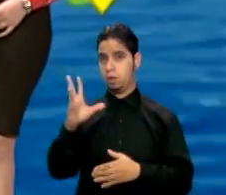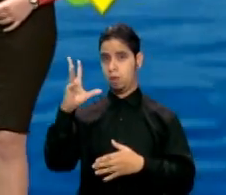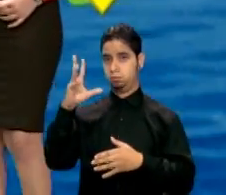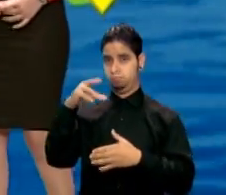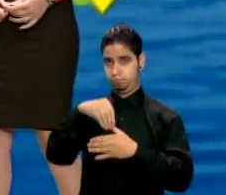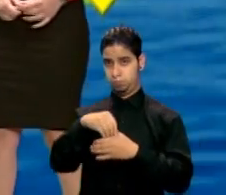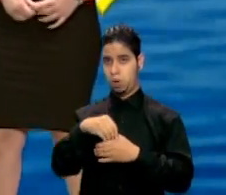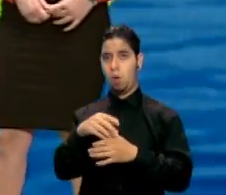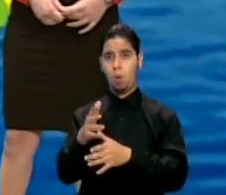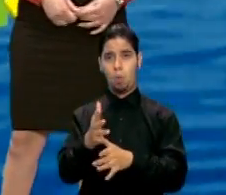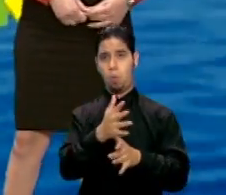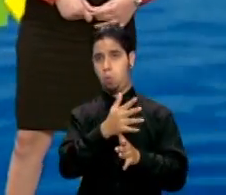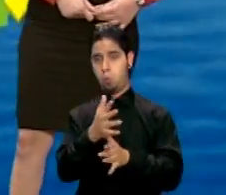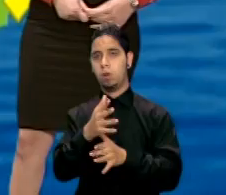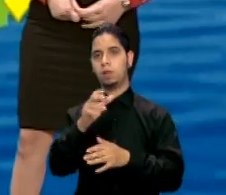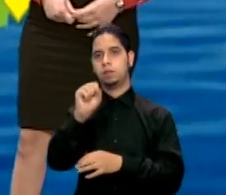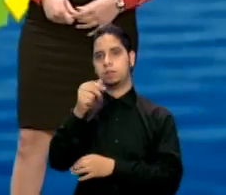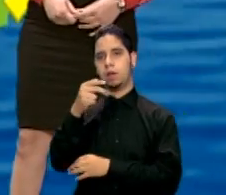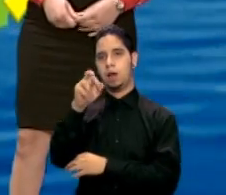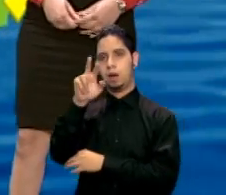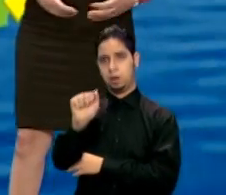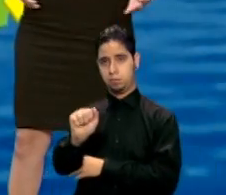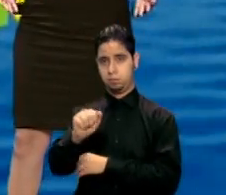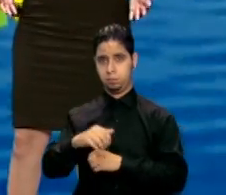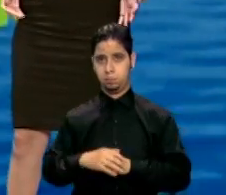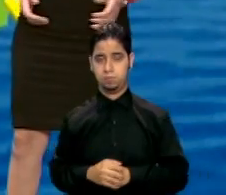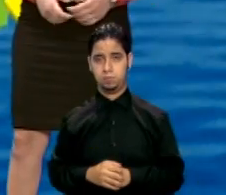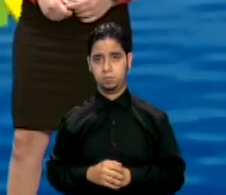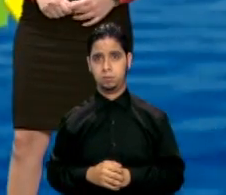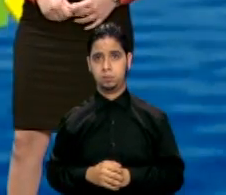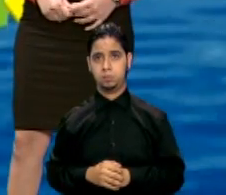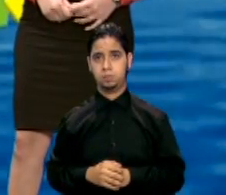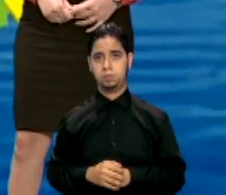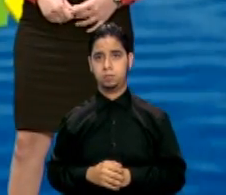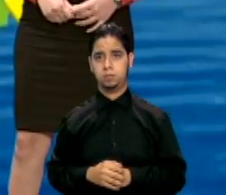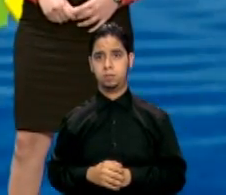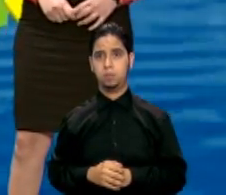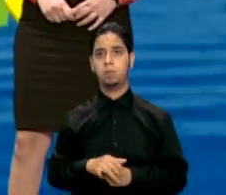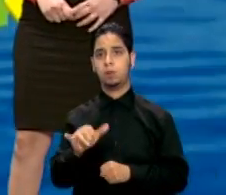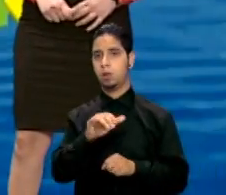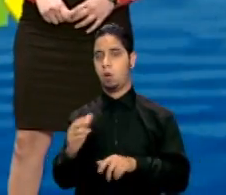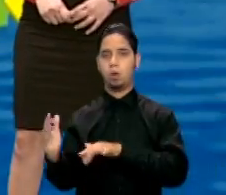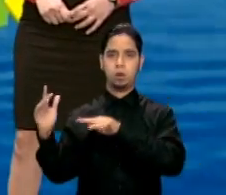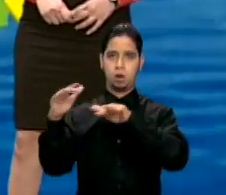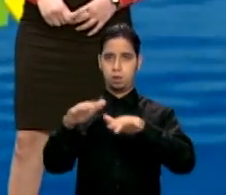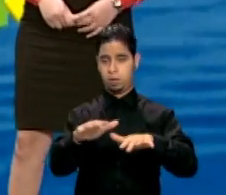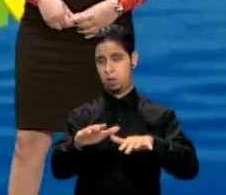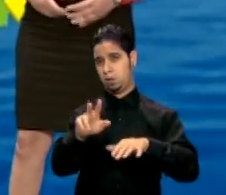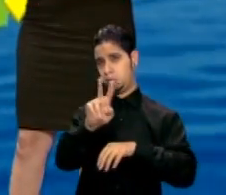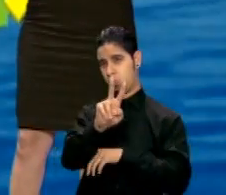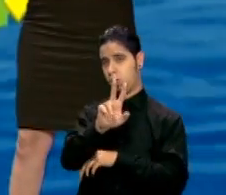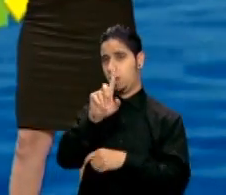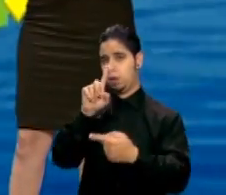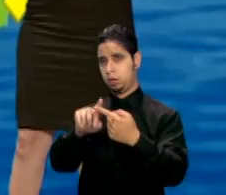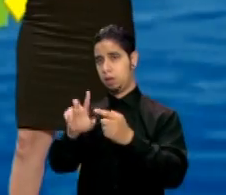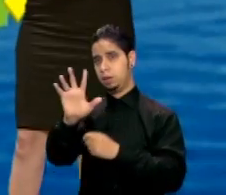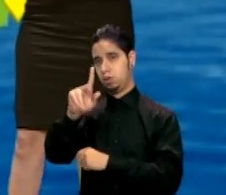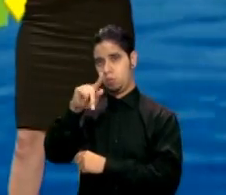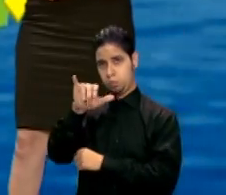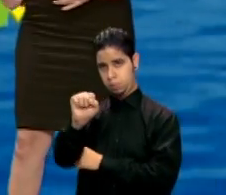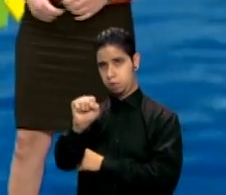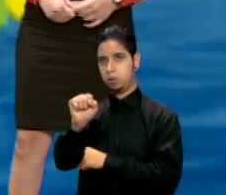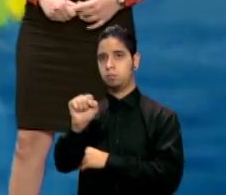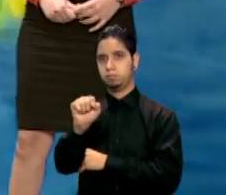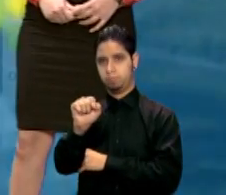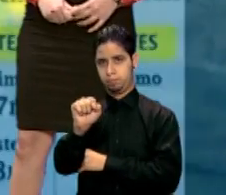Sahara. En cuanto a las condiciones marítimas, de forma generalizada, oleaje de 2 a 5 pies de altura, pero ese oleaje va a ir